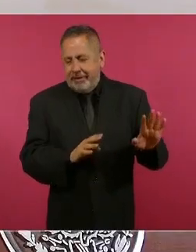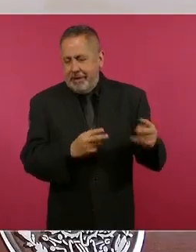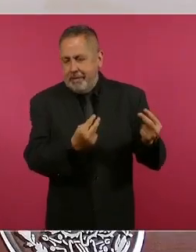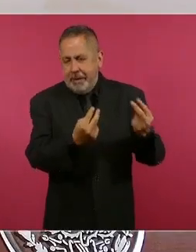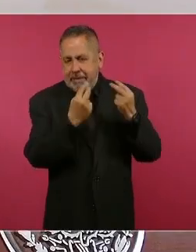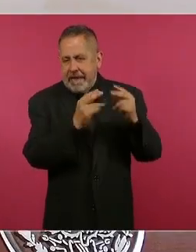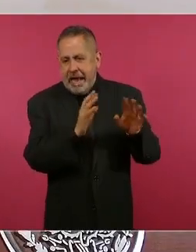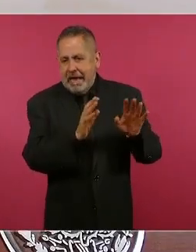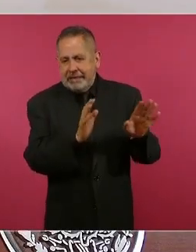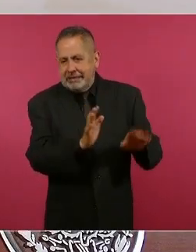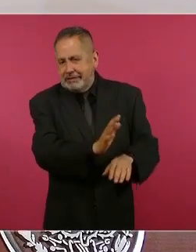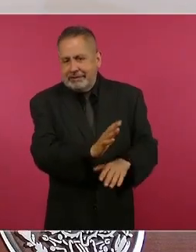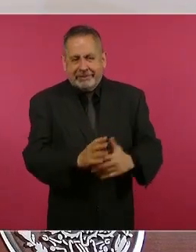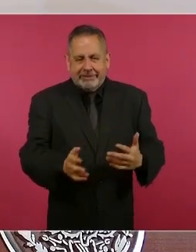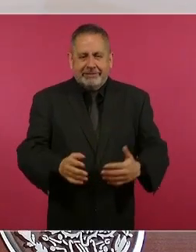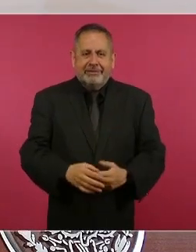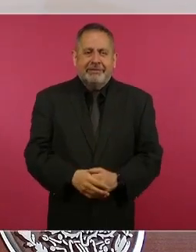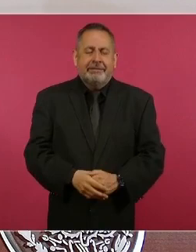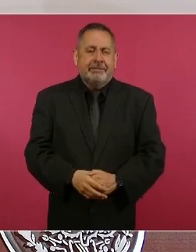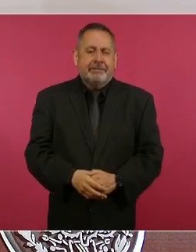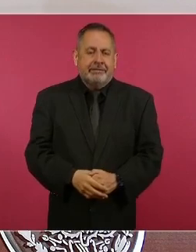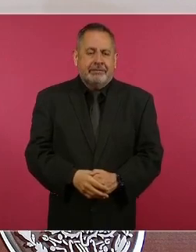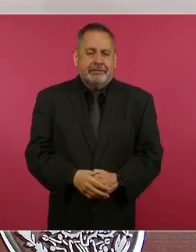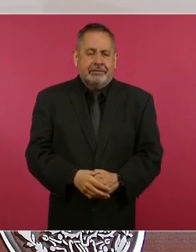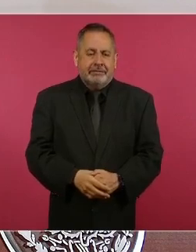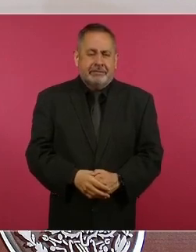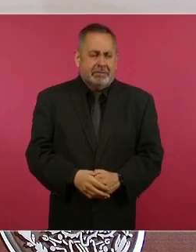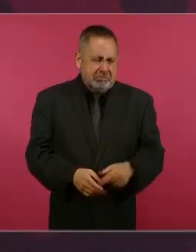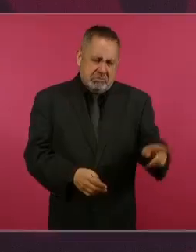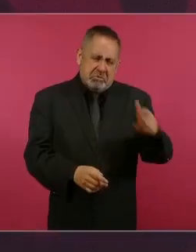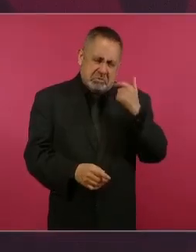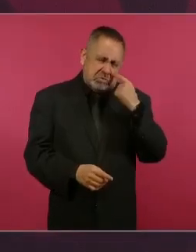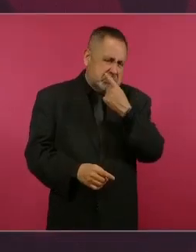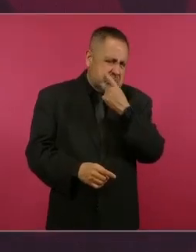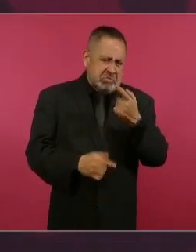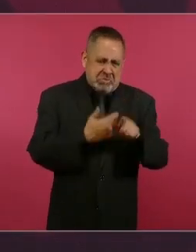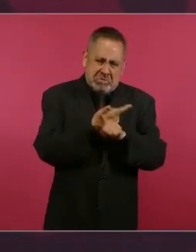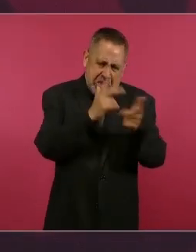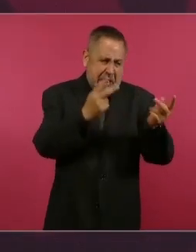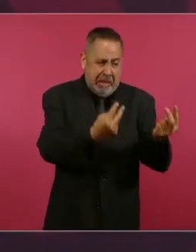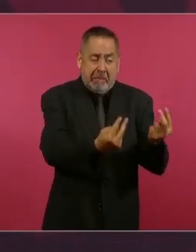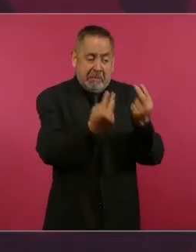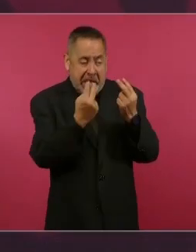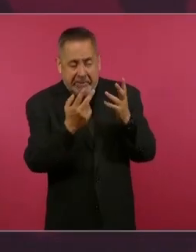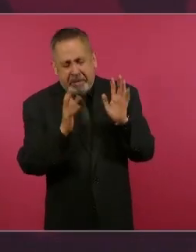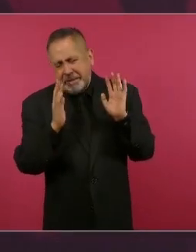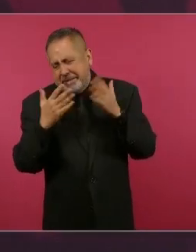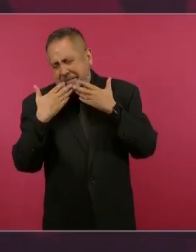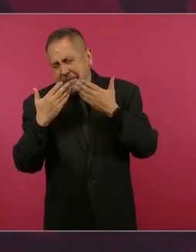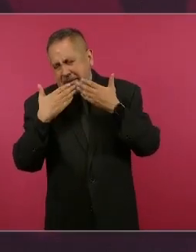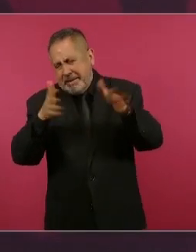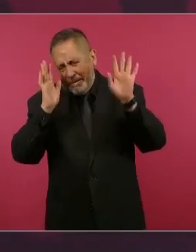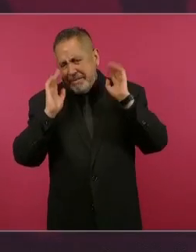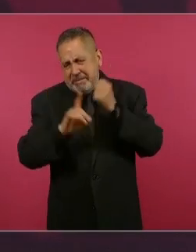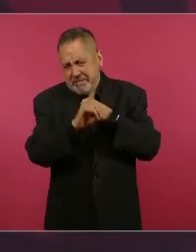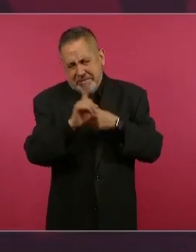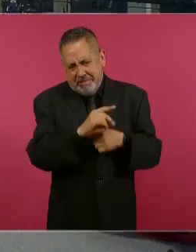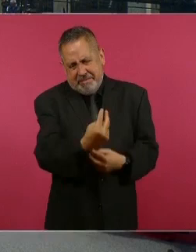claro que son libres y si quieren pues que la vean, no hay problema,